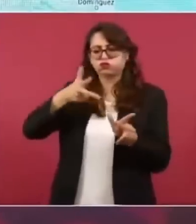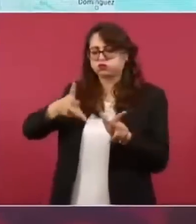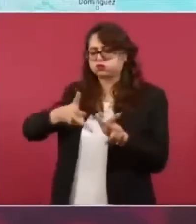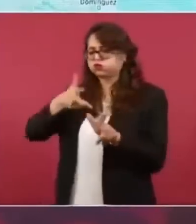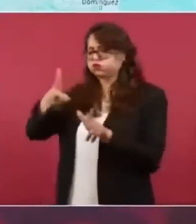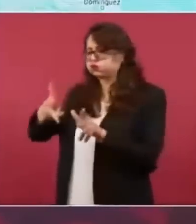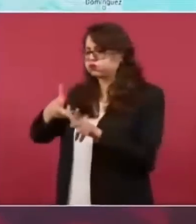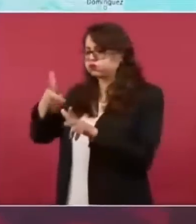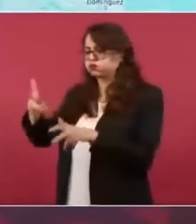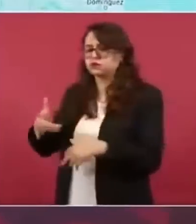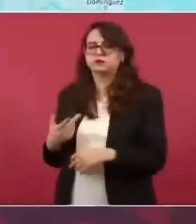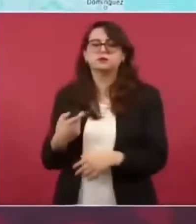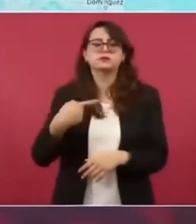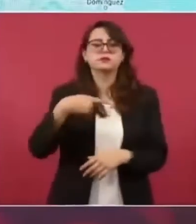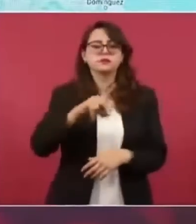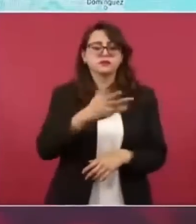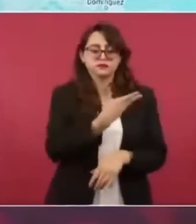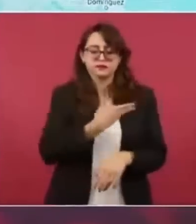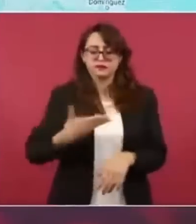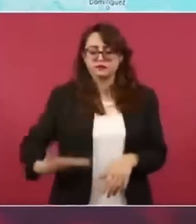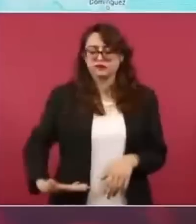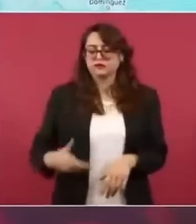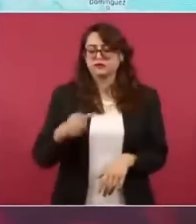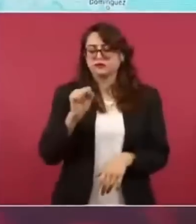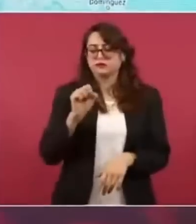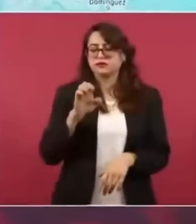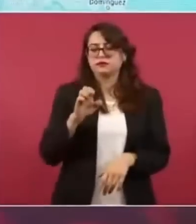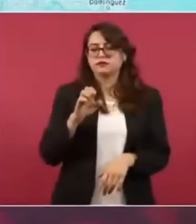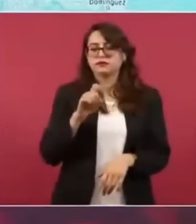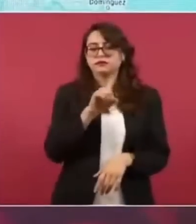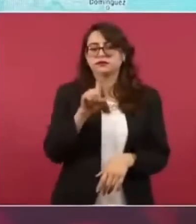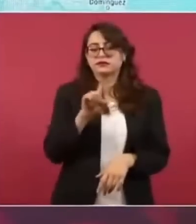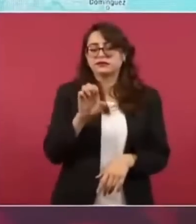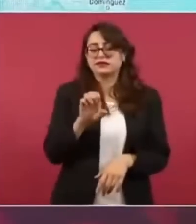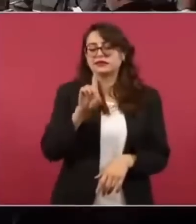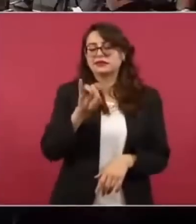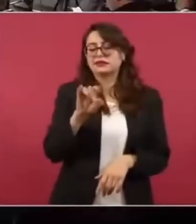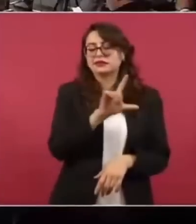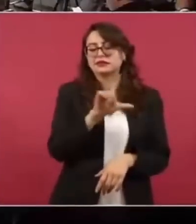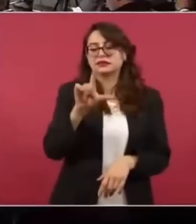.000 kilómetros a dos empresas.